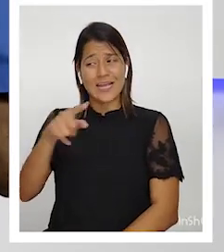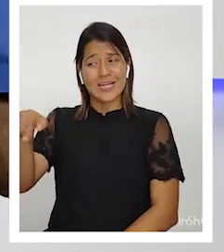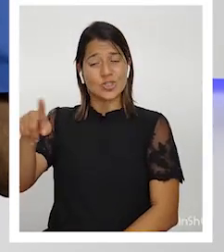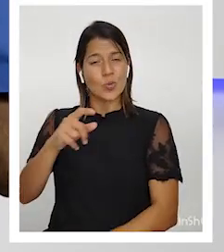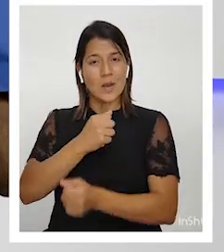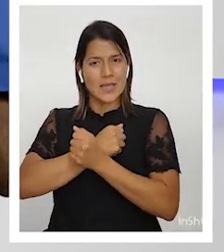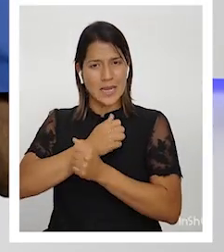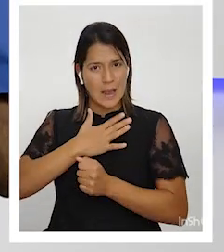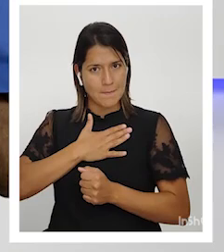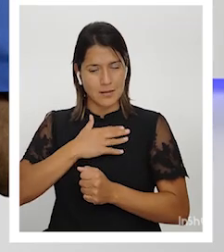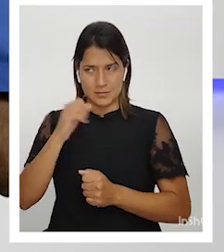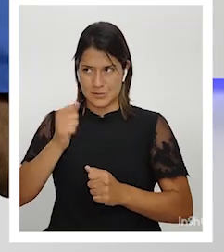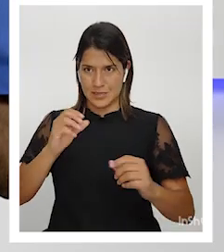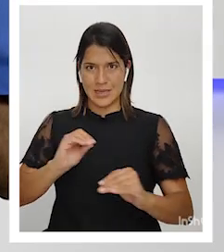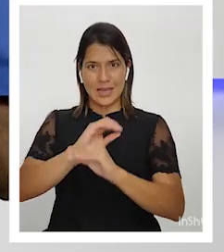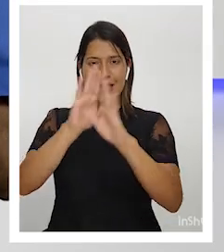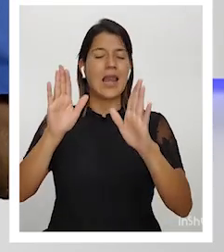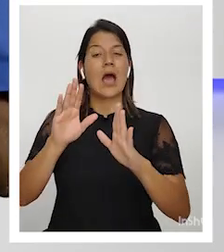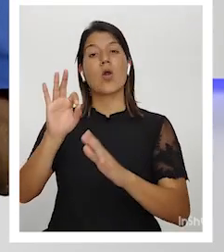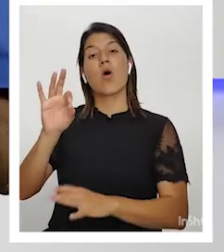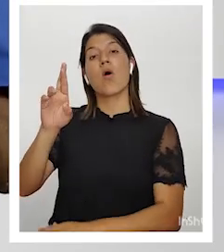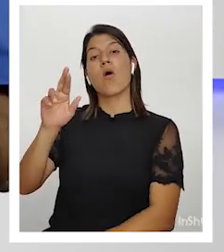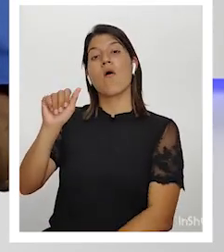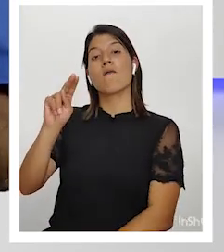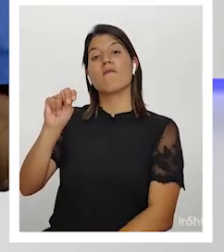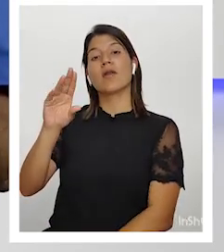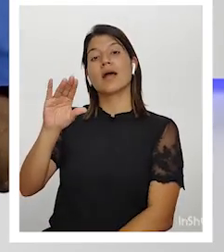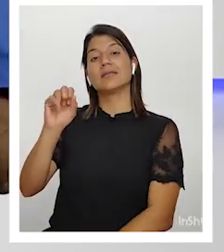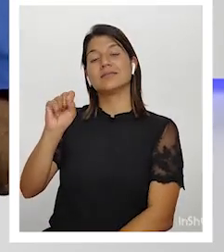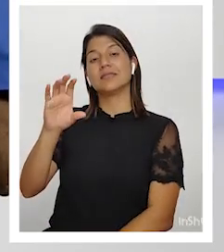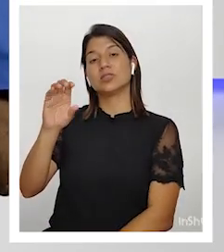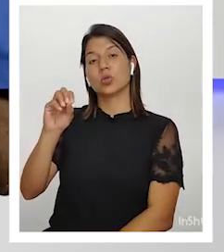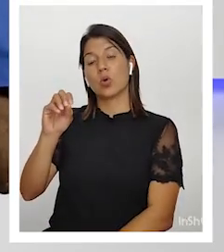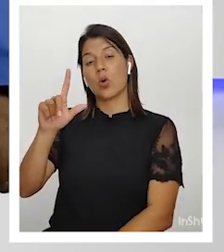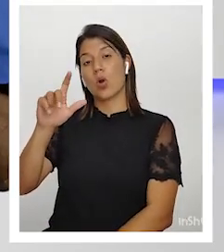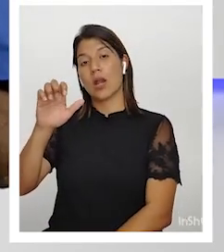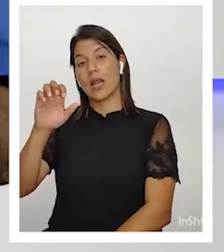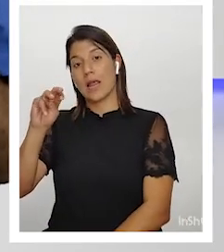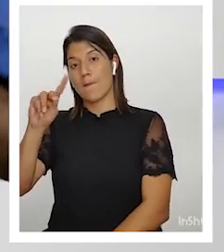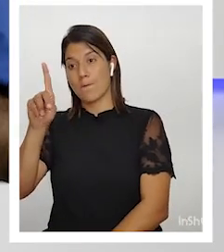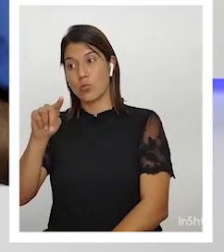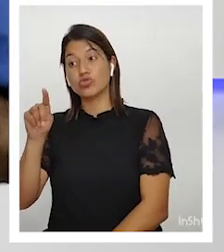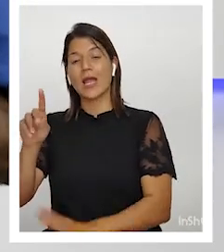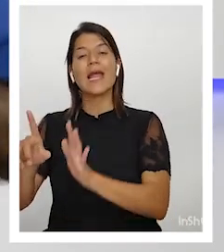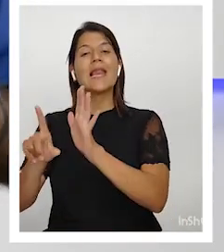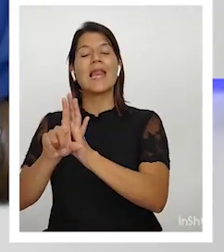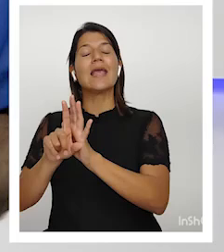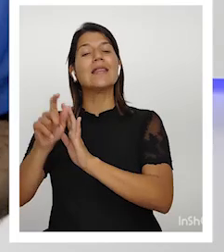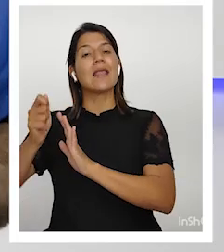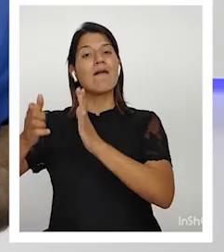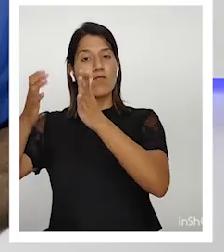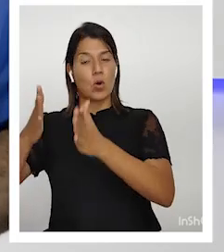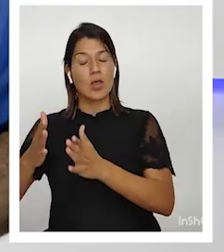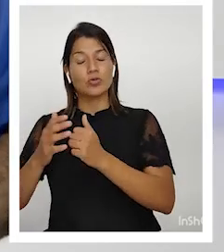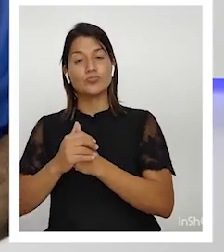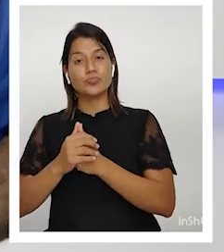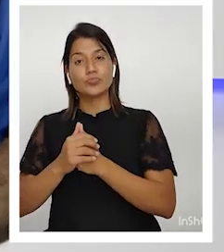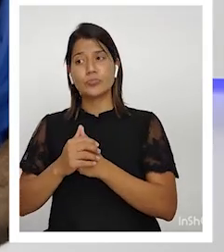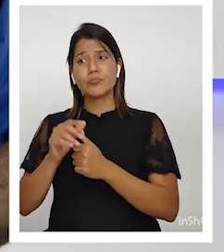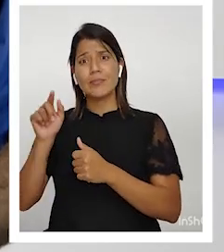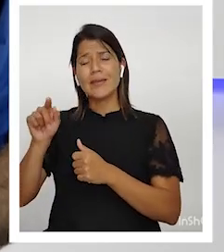presidente el don Francisco Lemus que fue jefe de abogados de ahí delito que él había visto una transacción donde